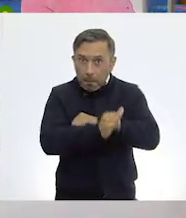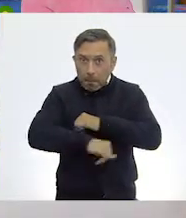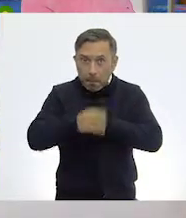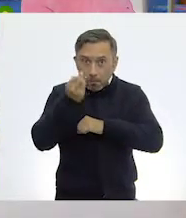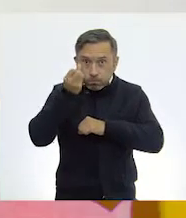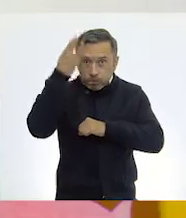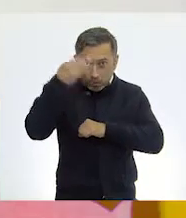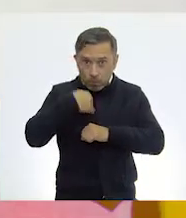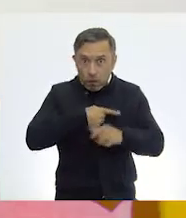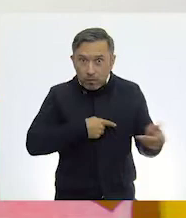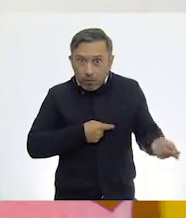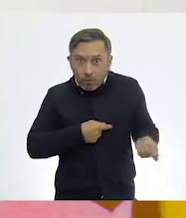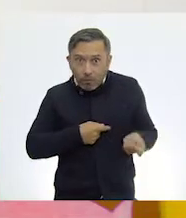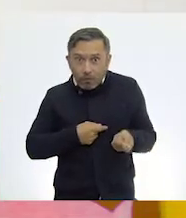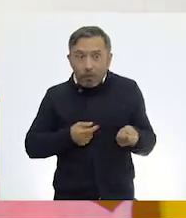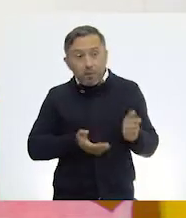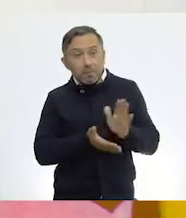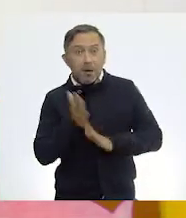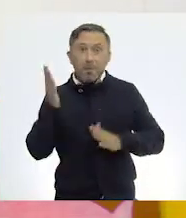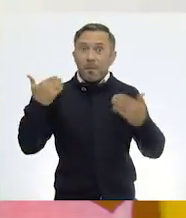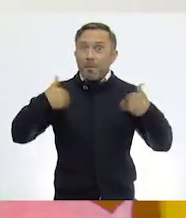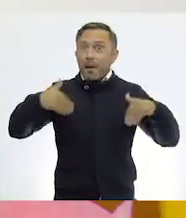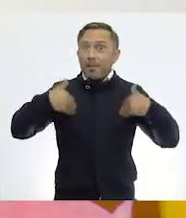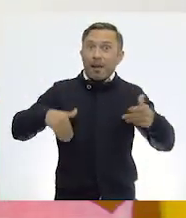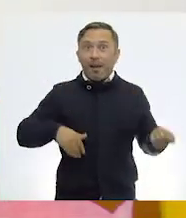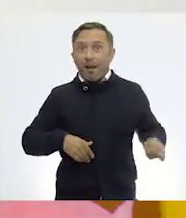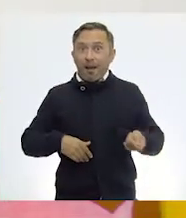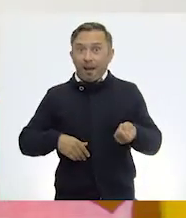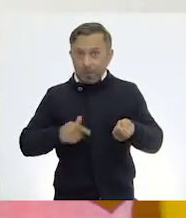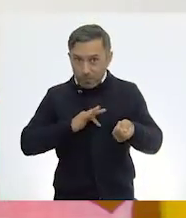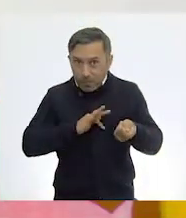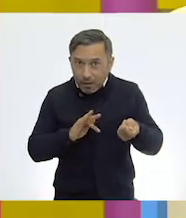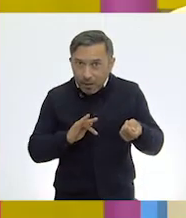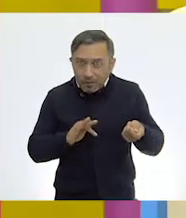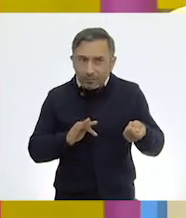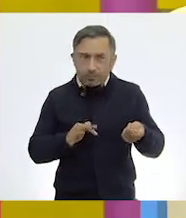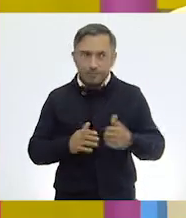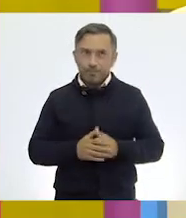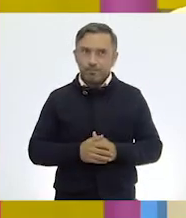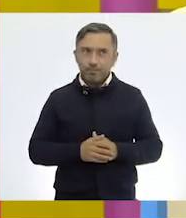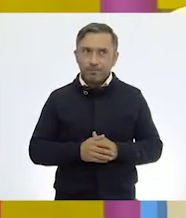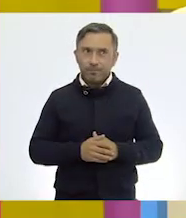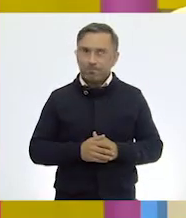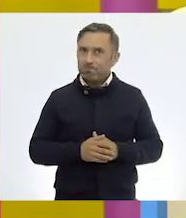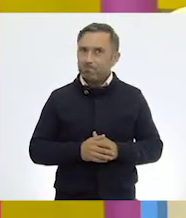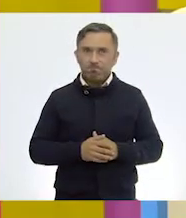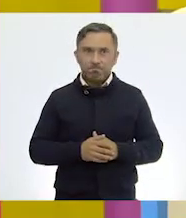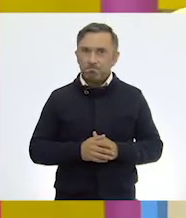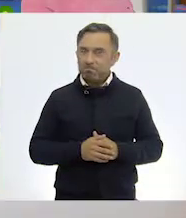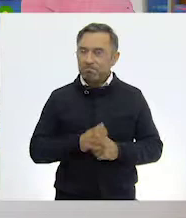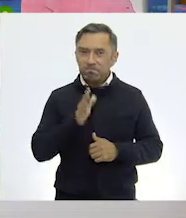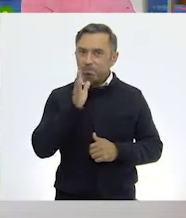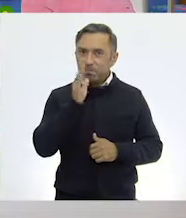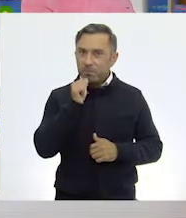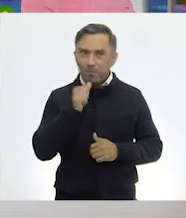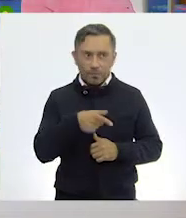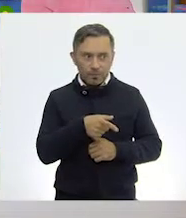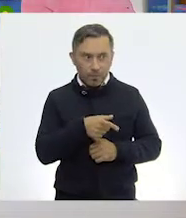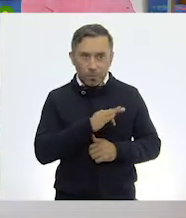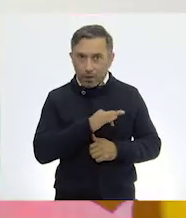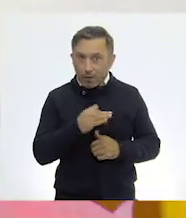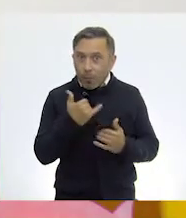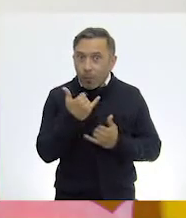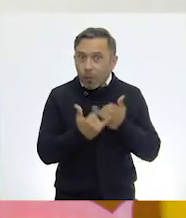¿Puedo jugar con una ballena? Mmm, mmm, mmm. Bien. Las actividades